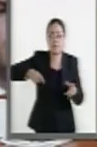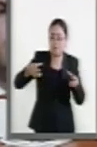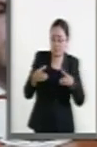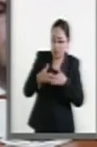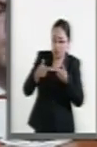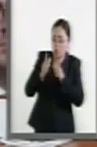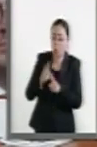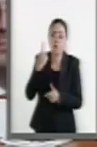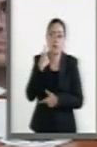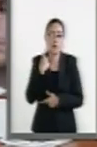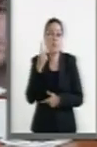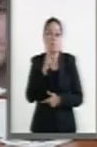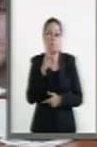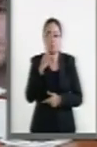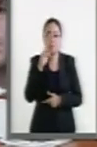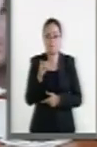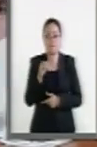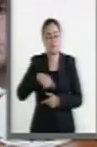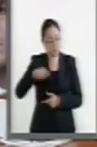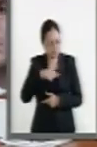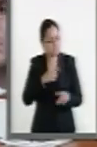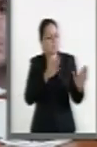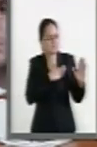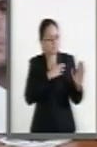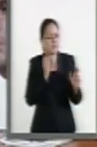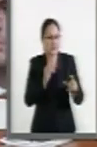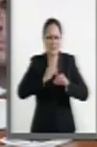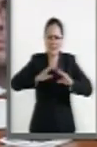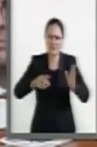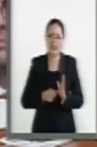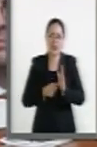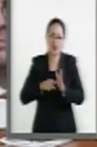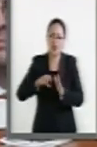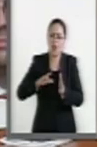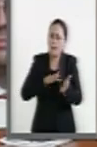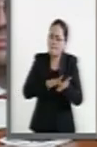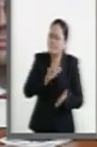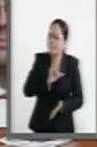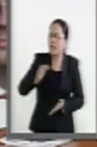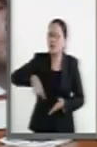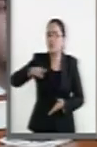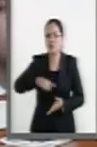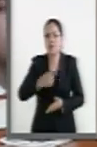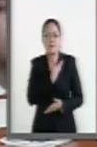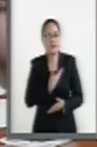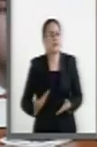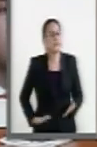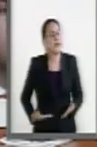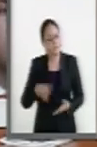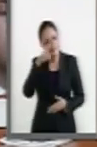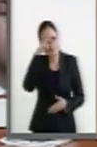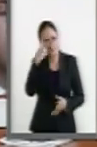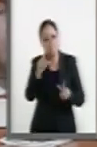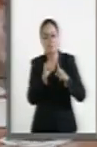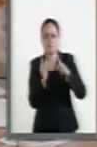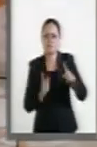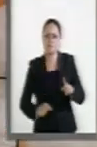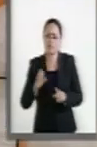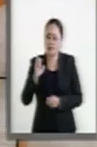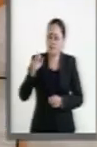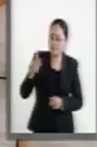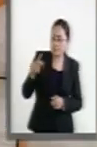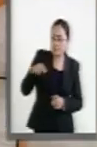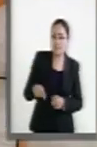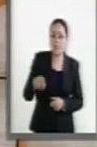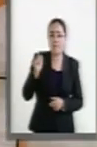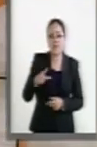del Partido Revolucionario Institucional en México y también, sin duda, respaldando las acciones del Presidente de la República, Enrique Peña Nieto,